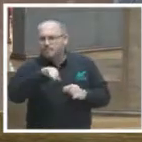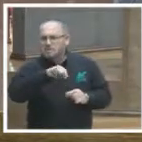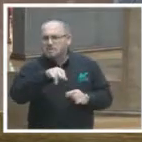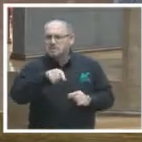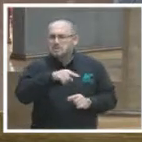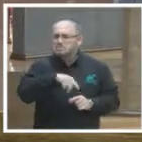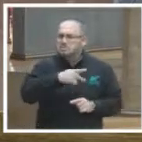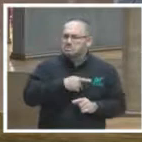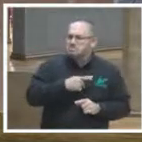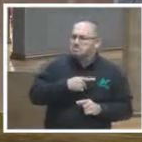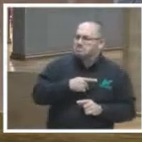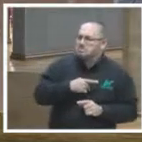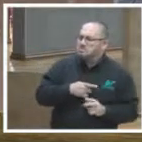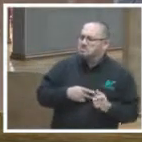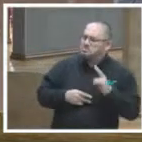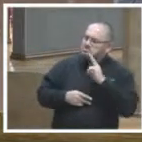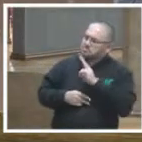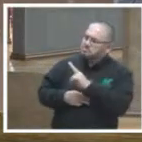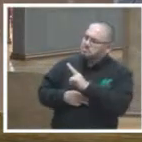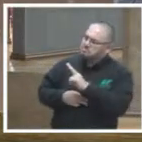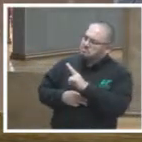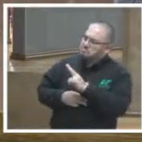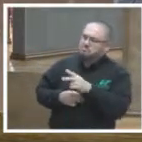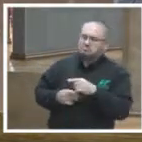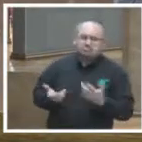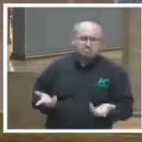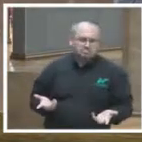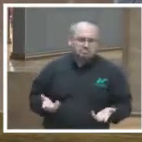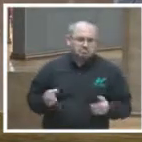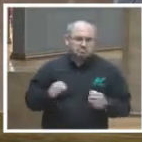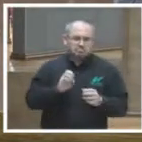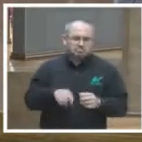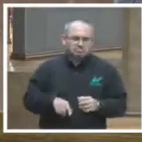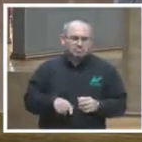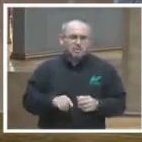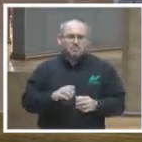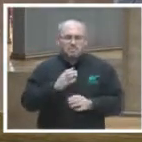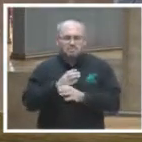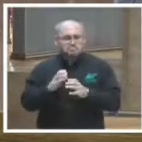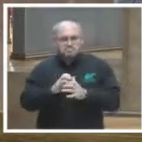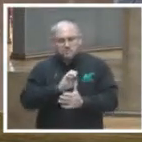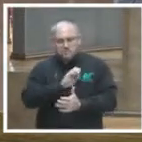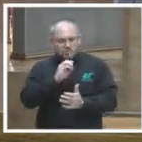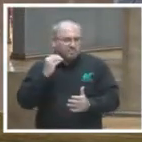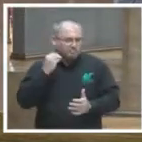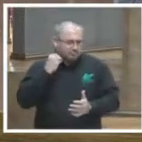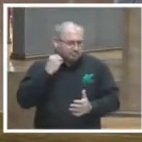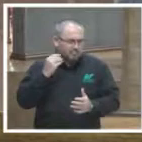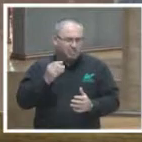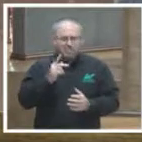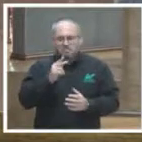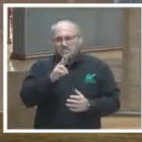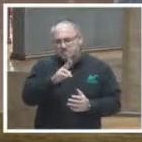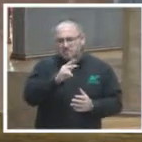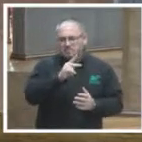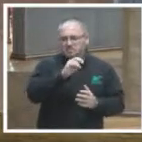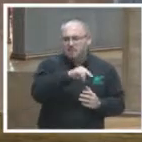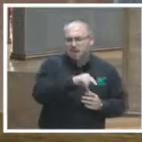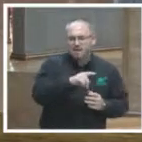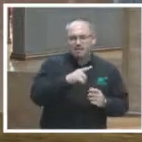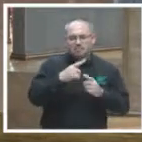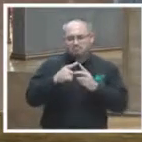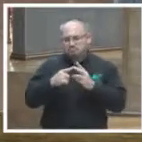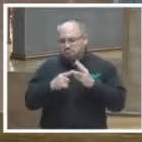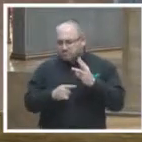auditorio ya sea la profesión legal ya sean los partidos políticos ya sea la academia